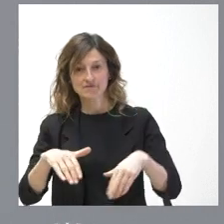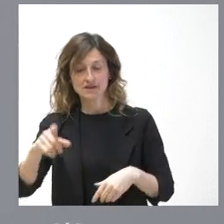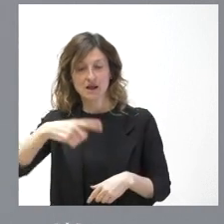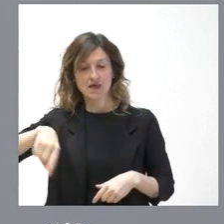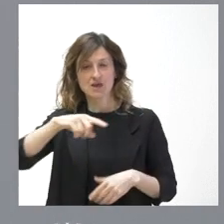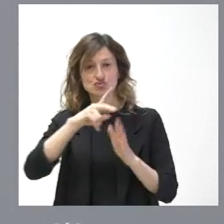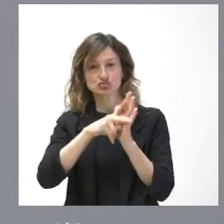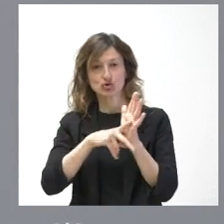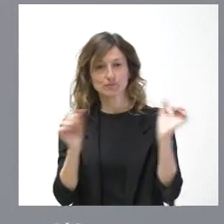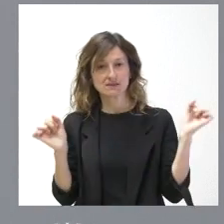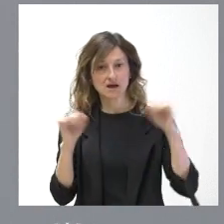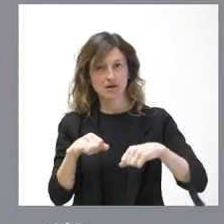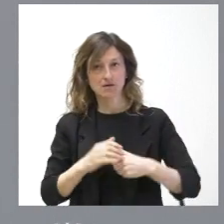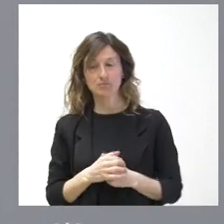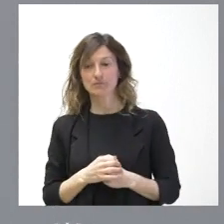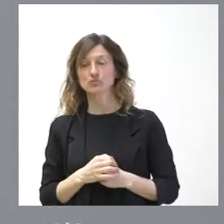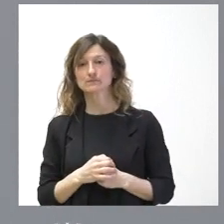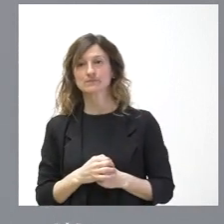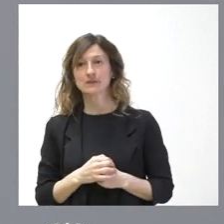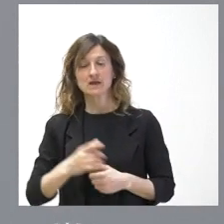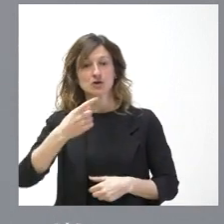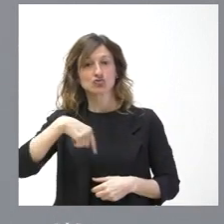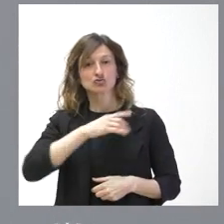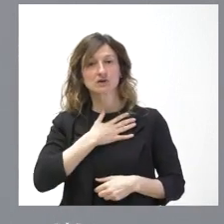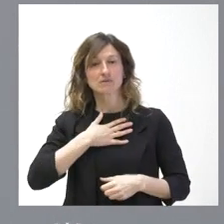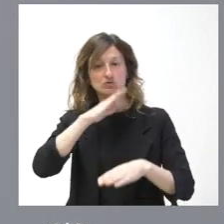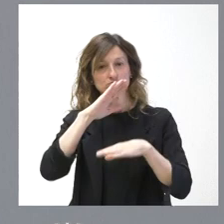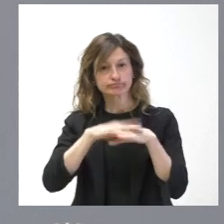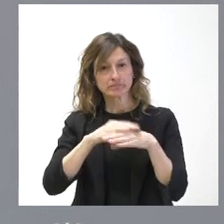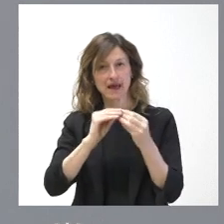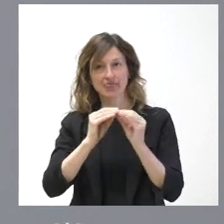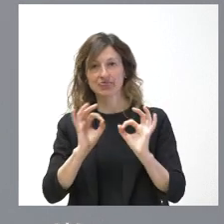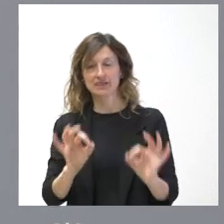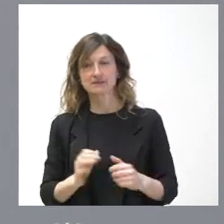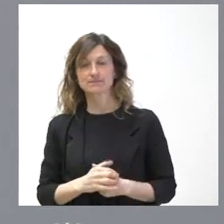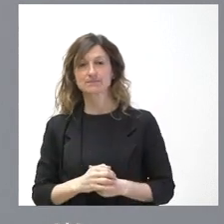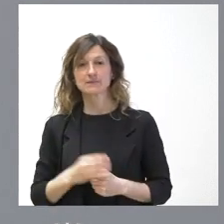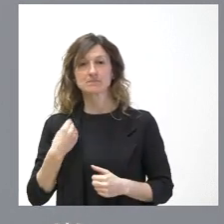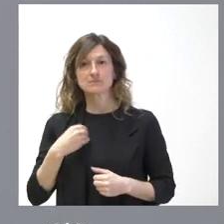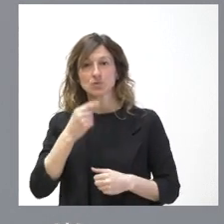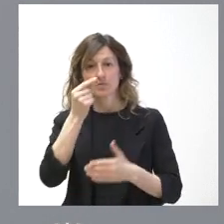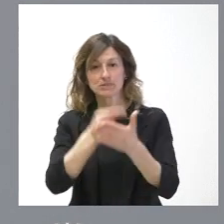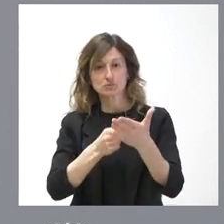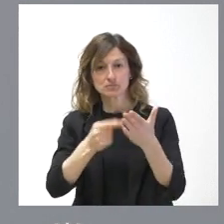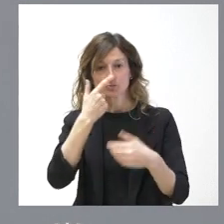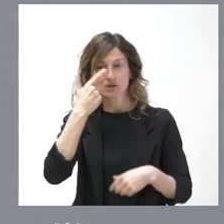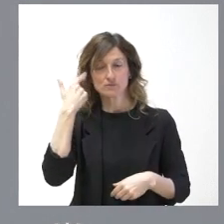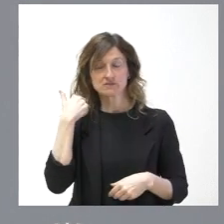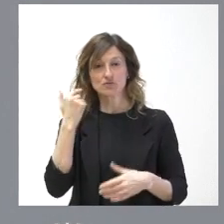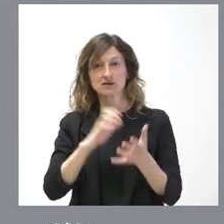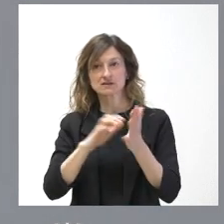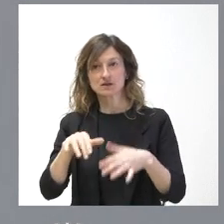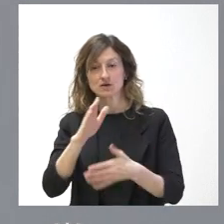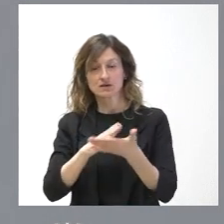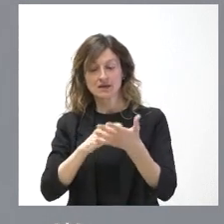normas y nosotros lo que vamos a hacer es asegurar su cumplimiento y su realización. Es lo que hicimos con el presupuesto el año pasado, que saben ustedes que Castilla y León fue la tercera